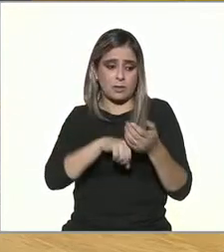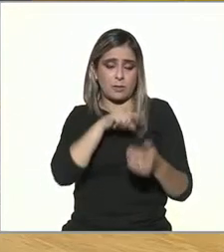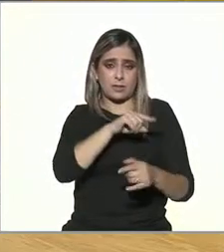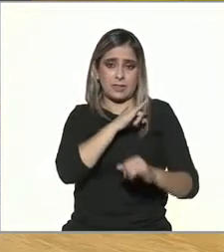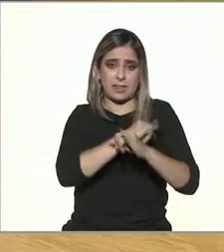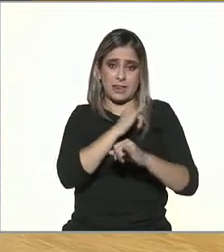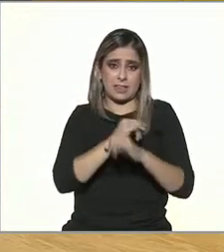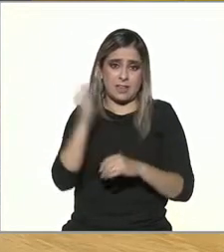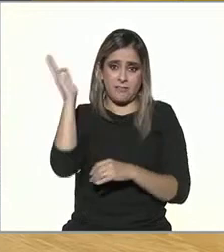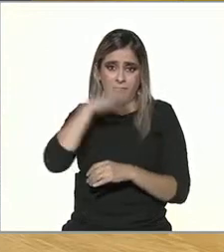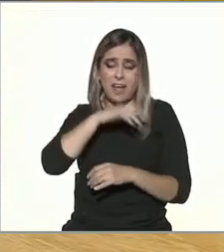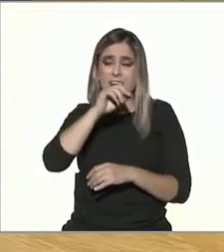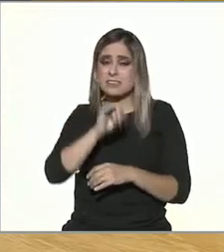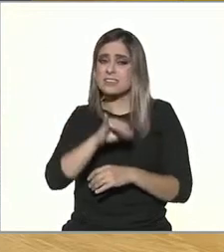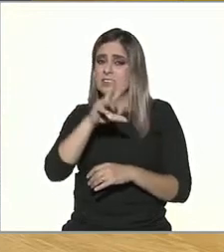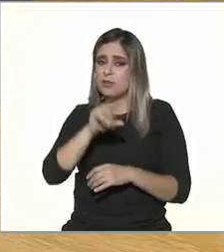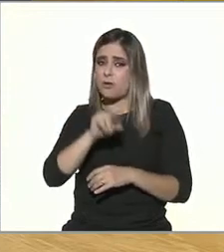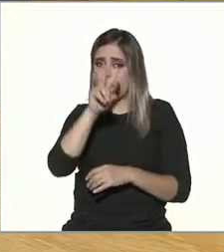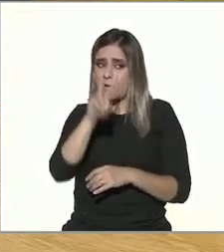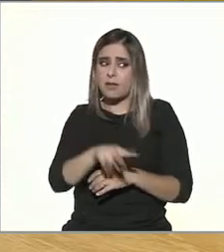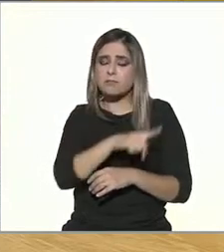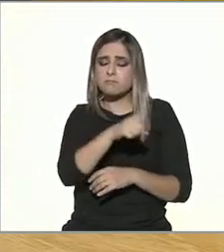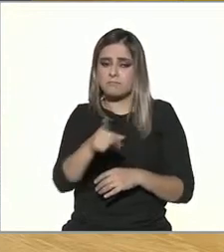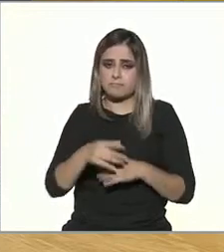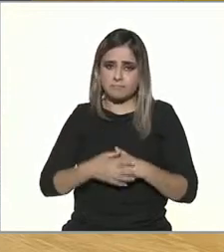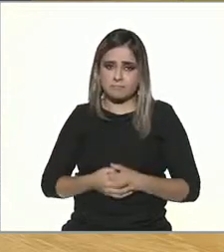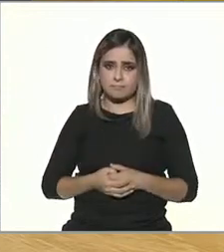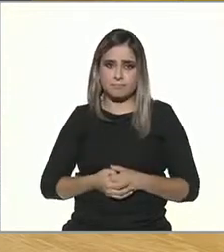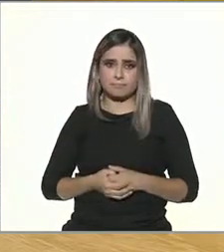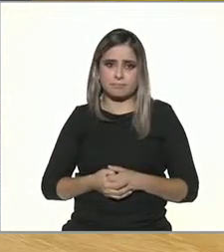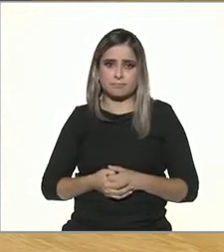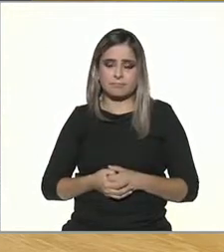falso, ¿cómo le responderíamos a esta persona que se comunicó con nosotros?